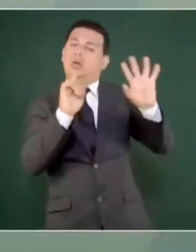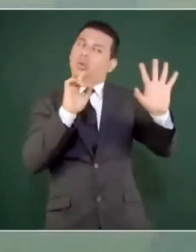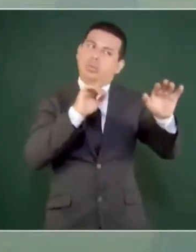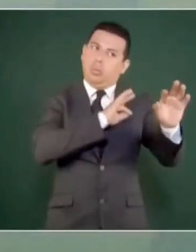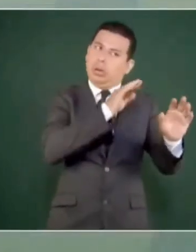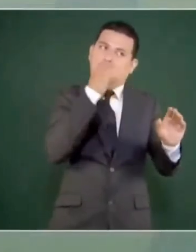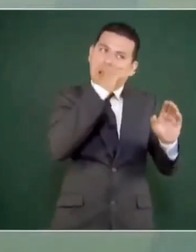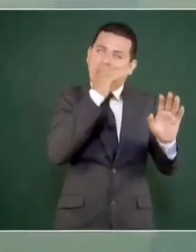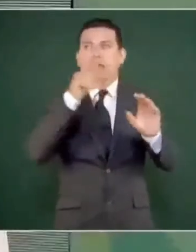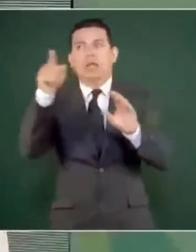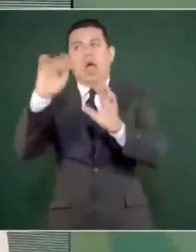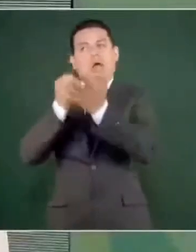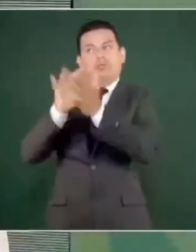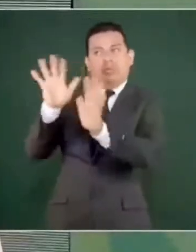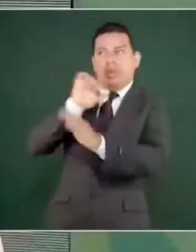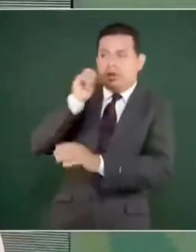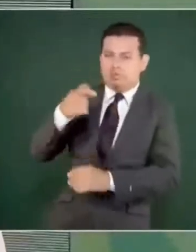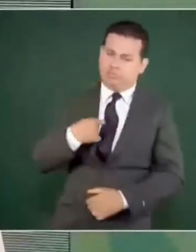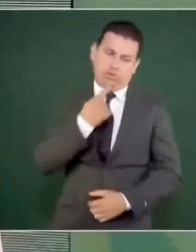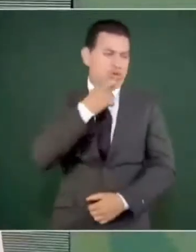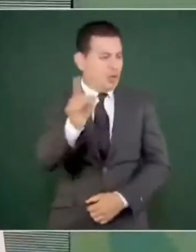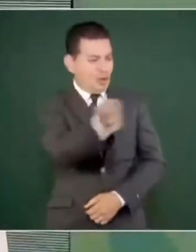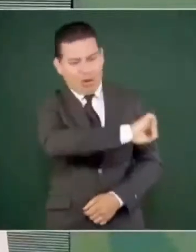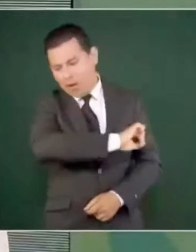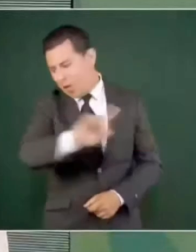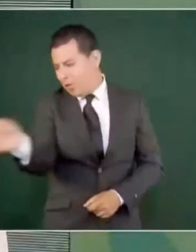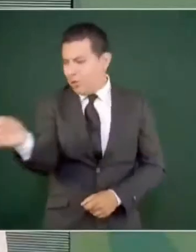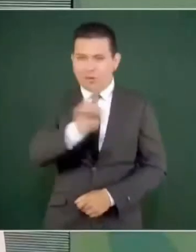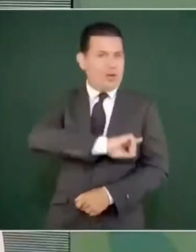ninguna excepción.